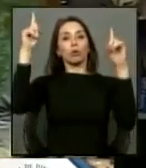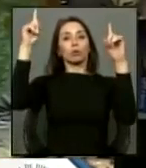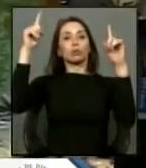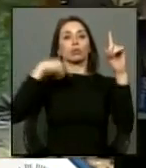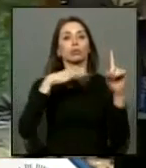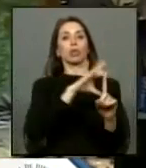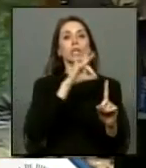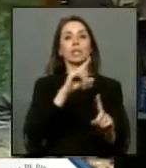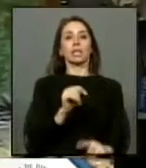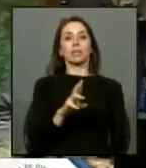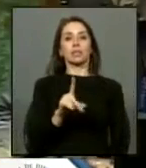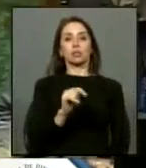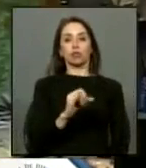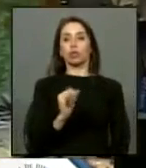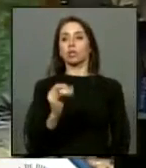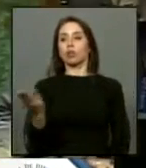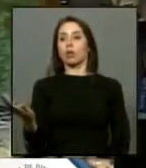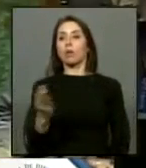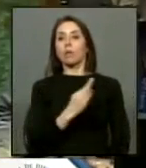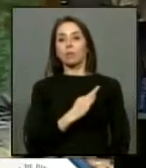por el diputado Trisotti diputado Afun